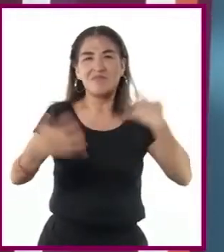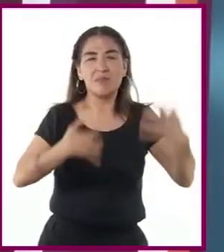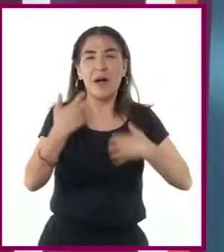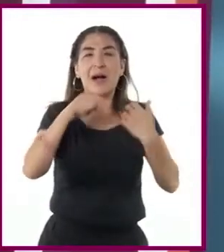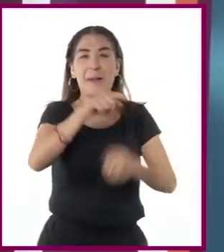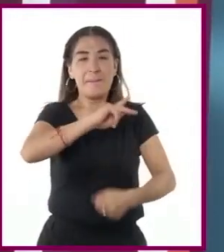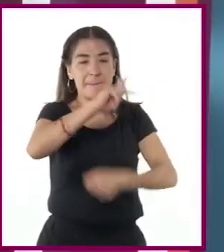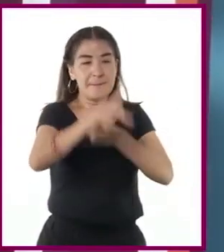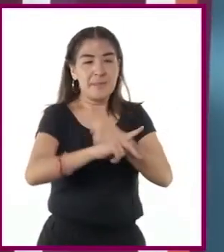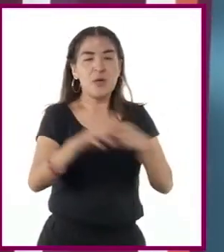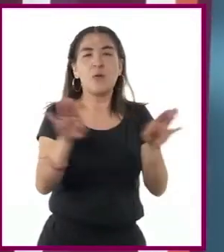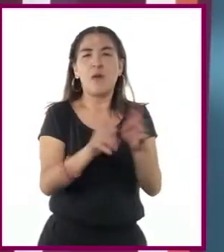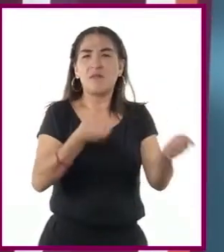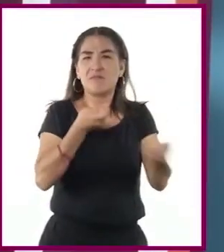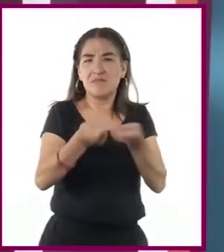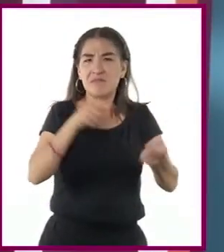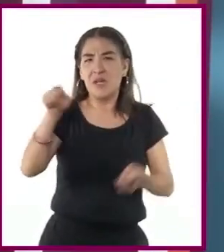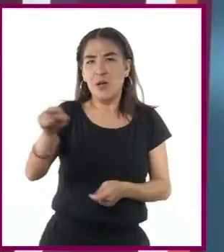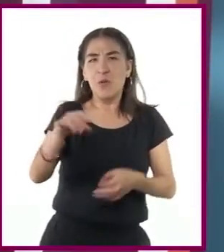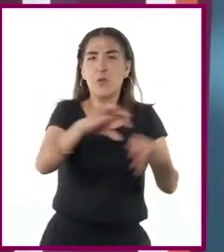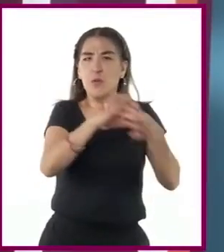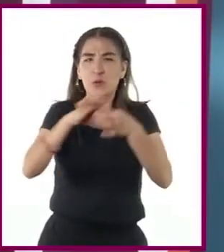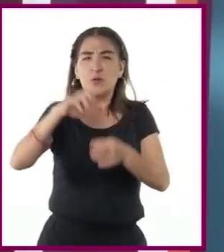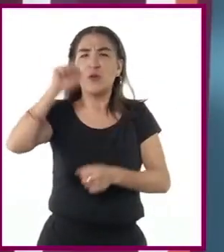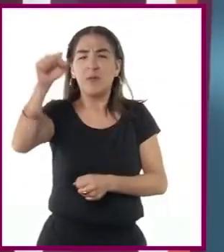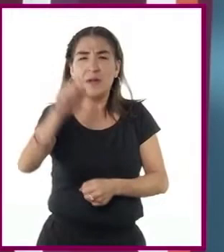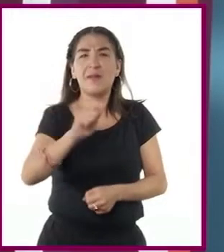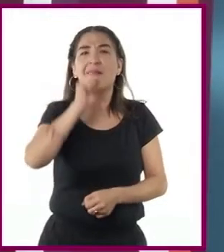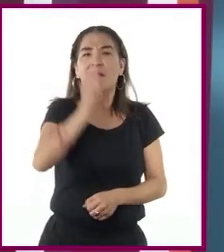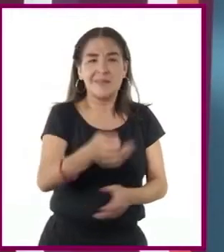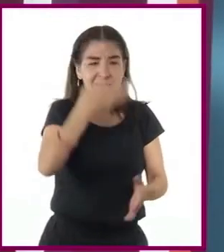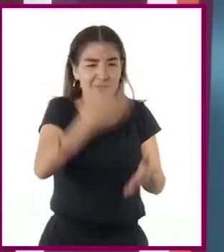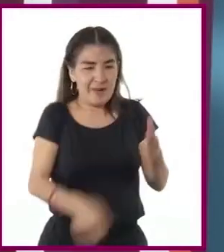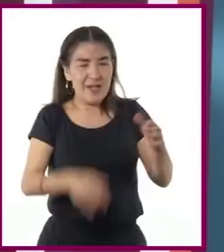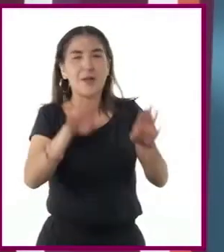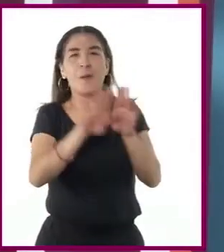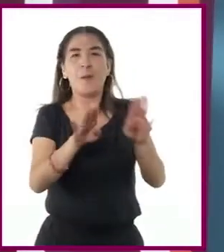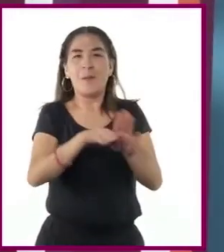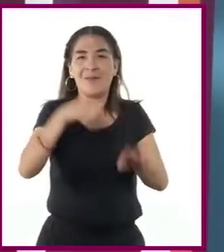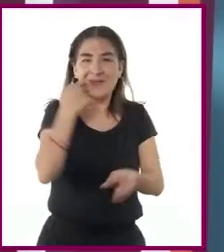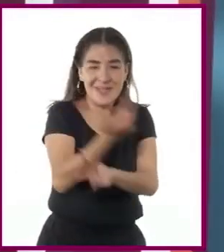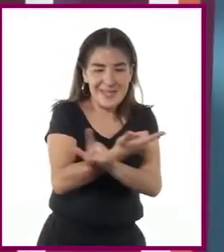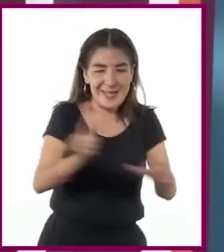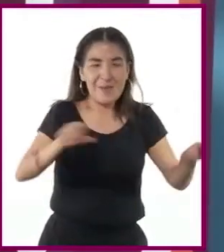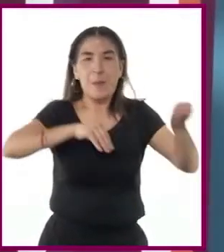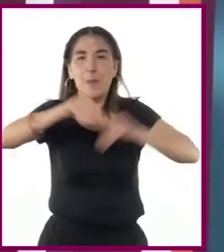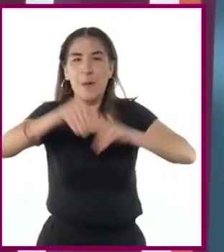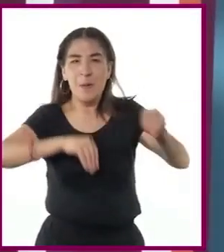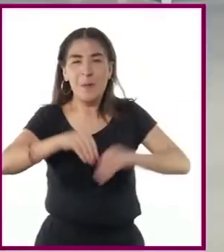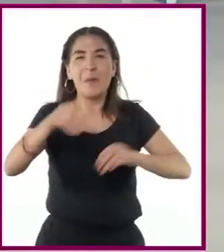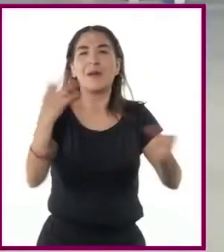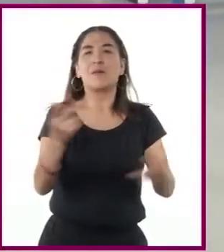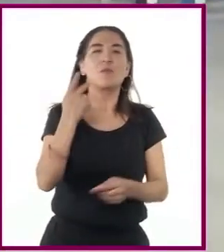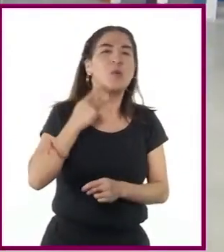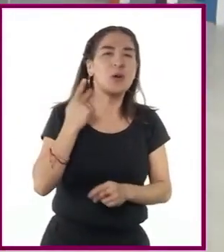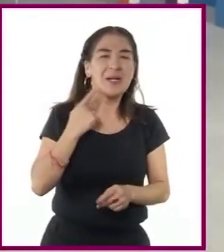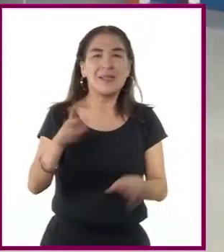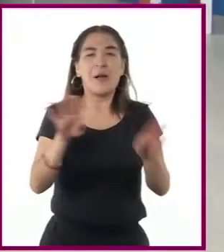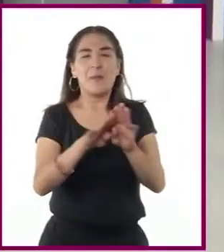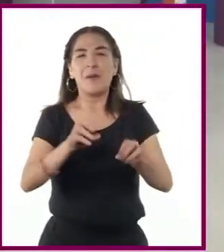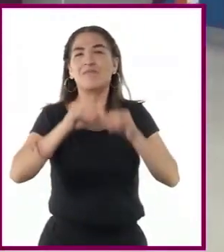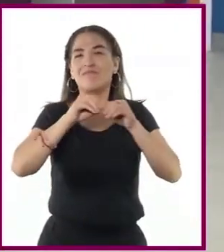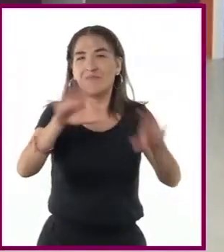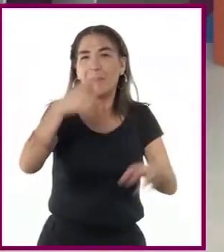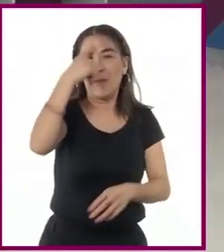debido al control ejercido por la Unión Soviética, carecía de libertades de expresión, movilidad y política. Este